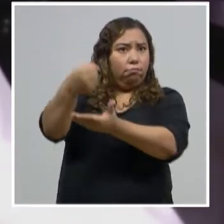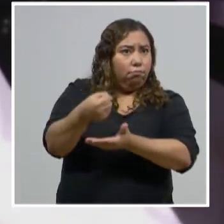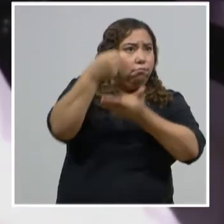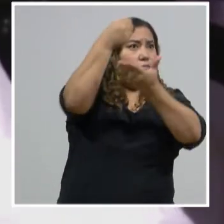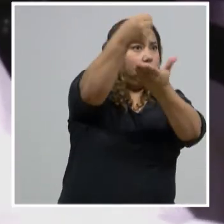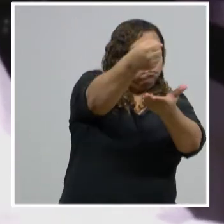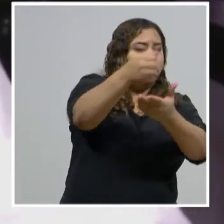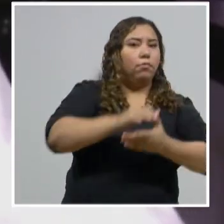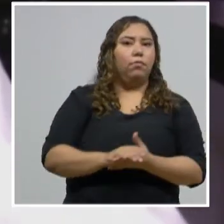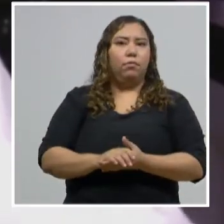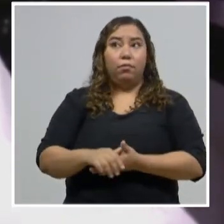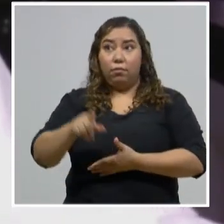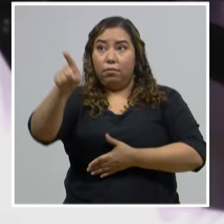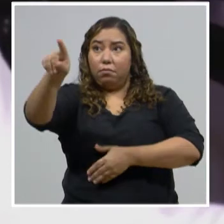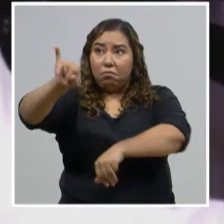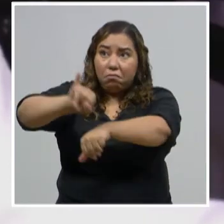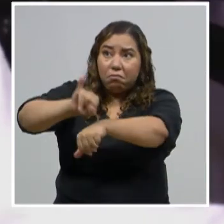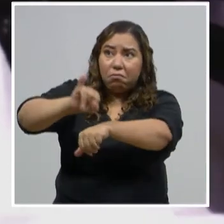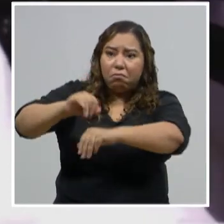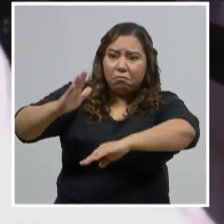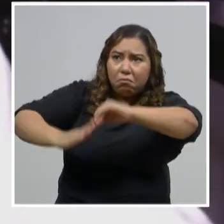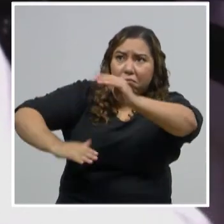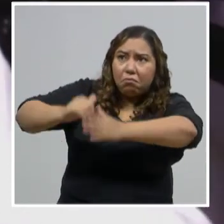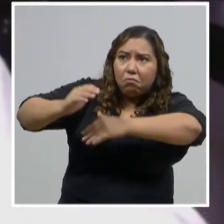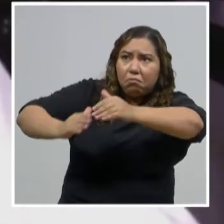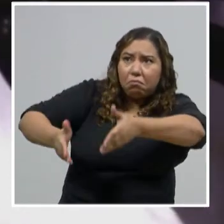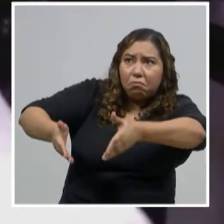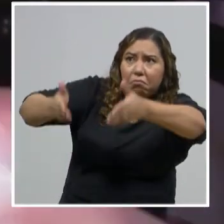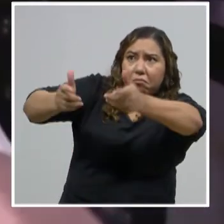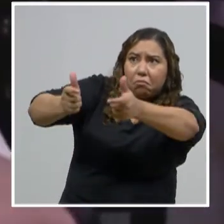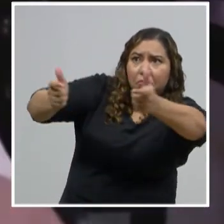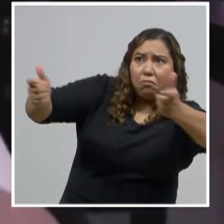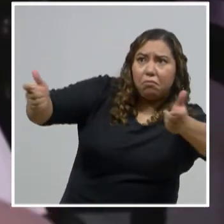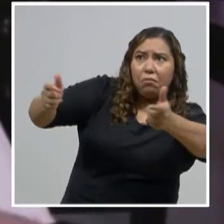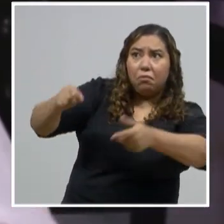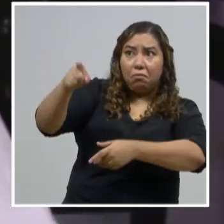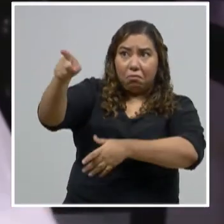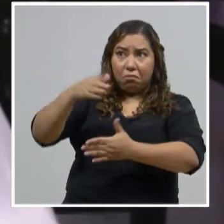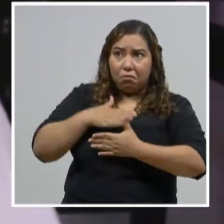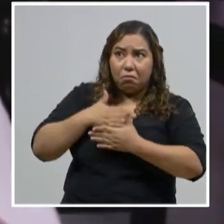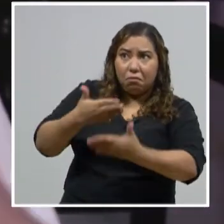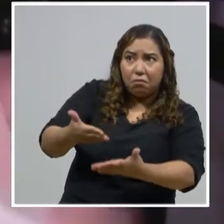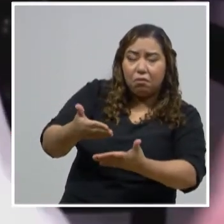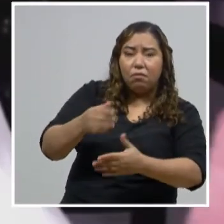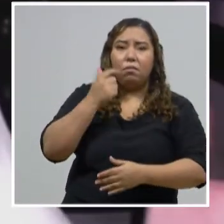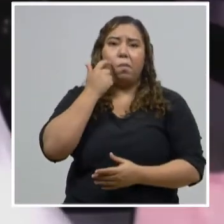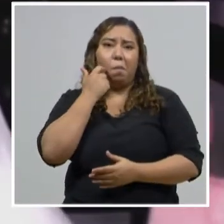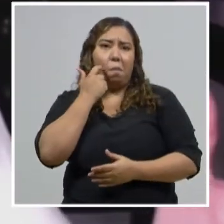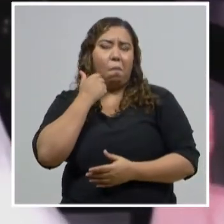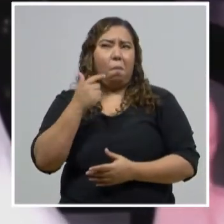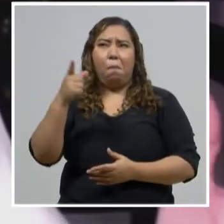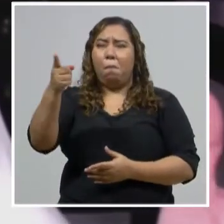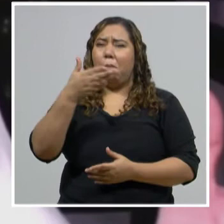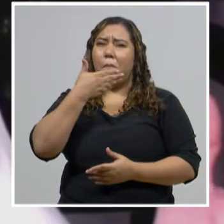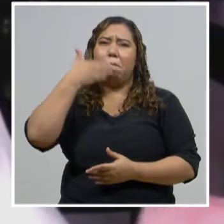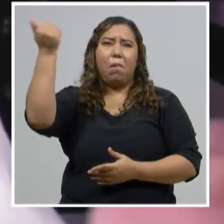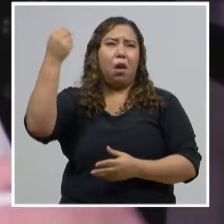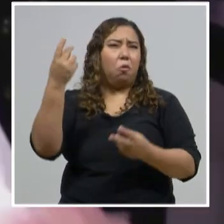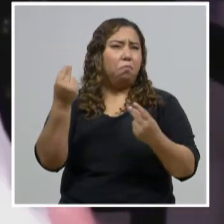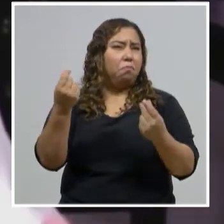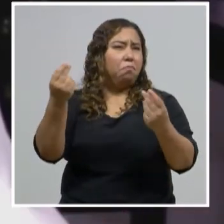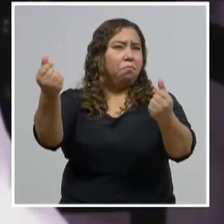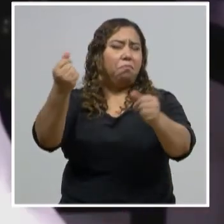tienen ya sus edificios, que tienen también esa cercanía con la gente, vamos a ser mucho más efectivos, alcalde.